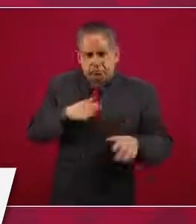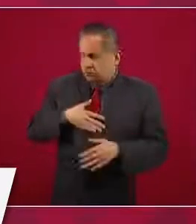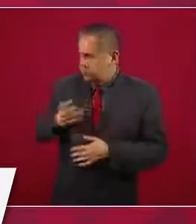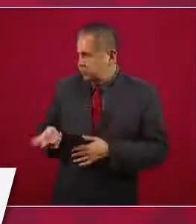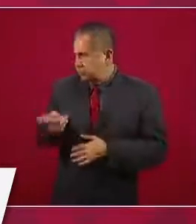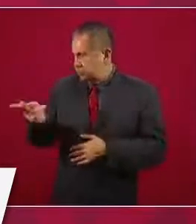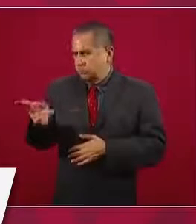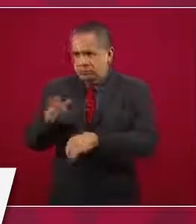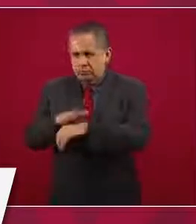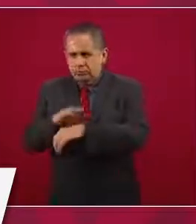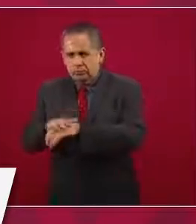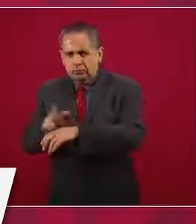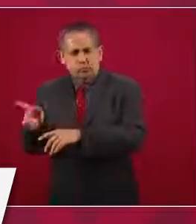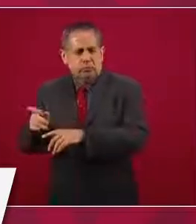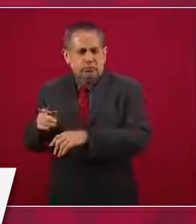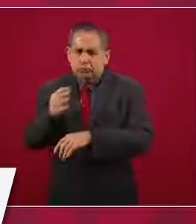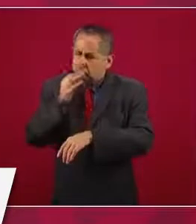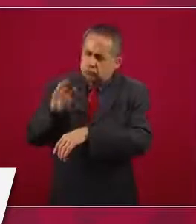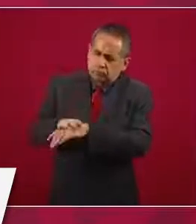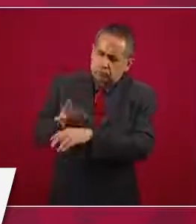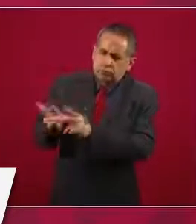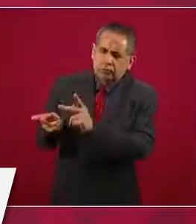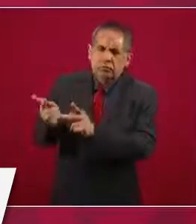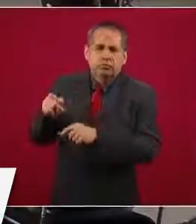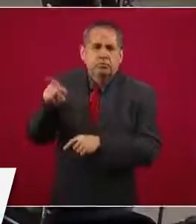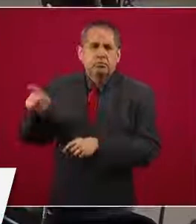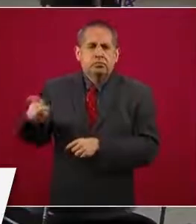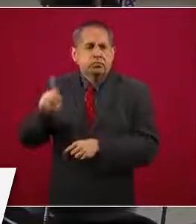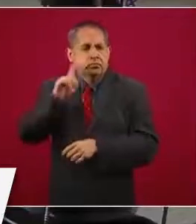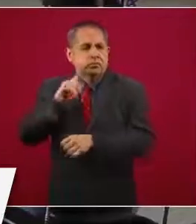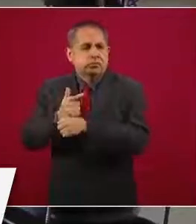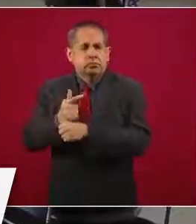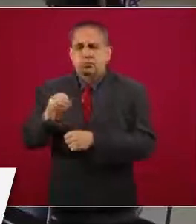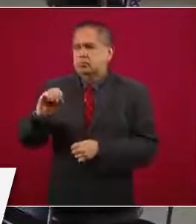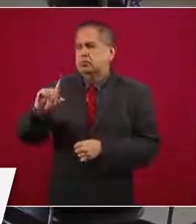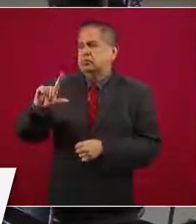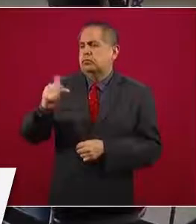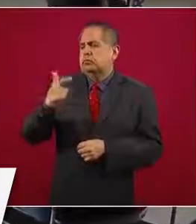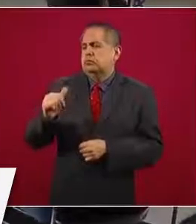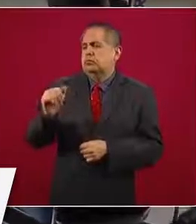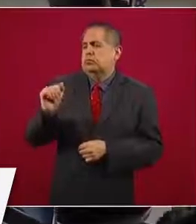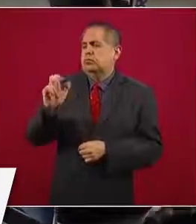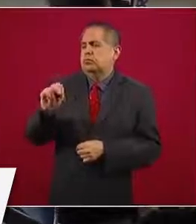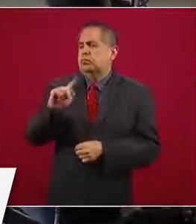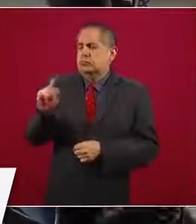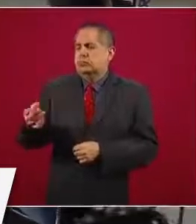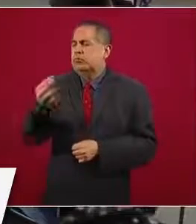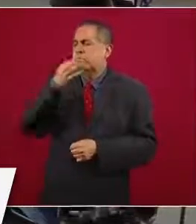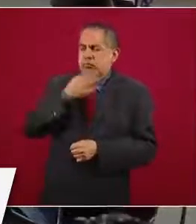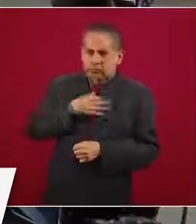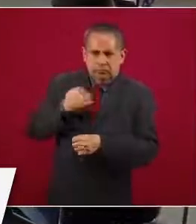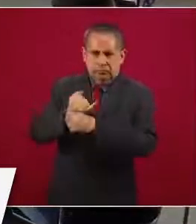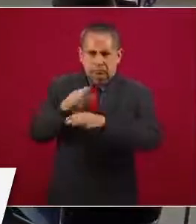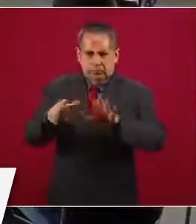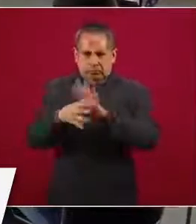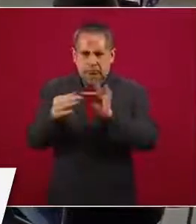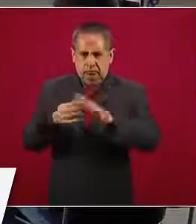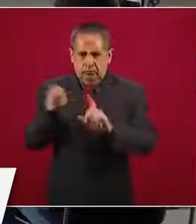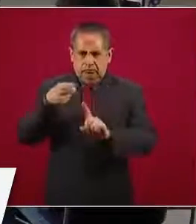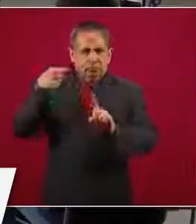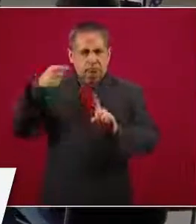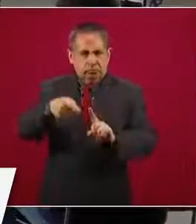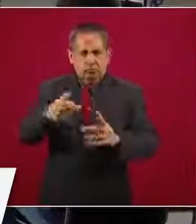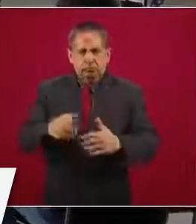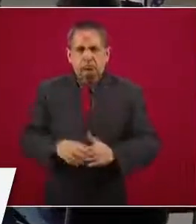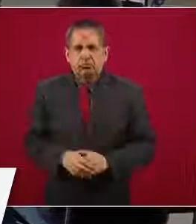pedir a la licenciada Olga Sánchez Cordero que ella informe sobre este asunto.